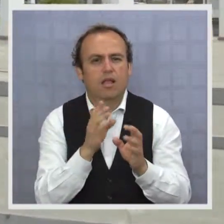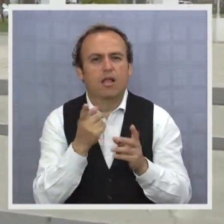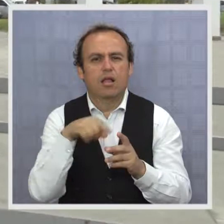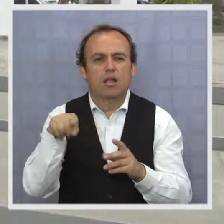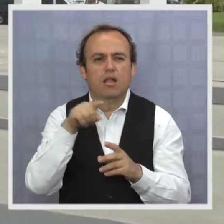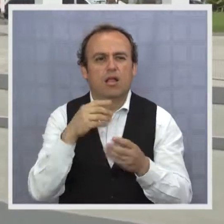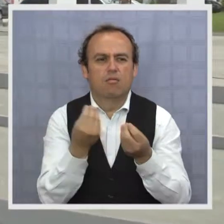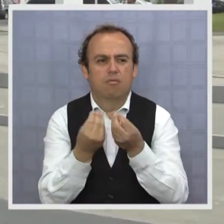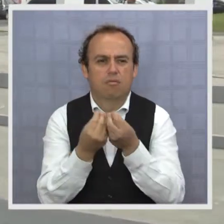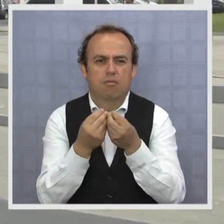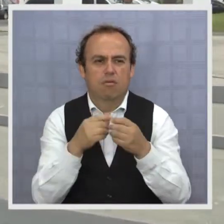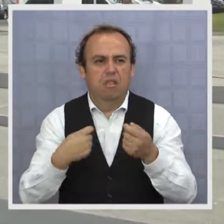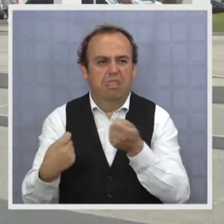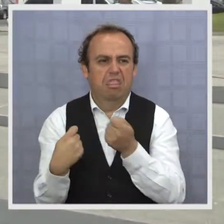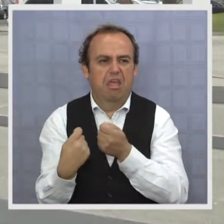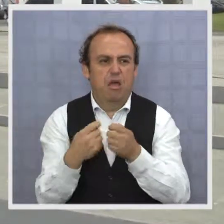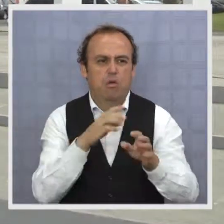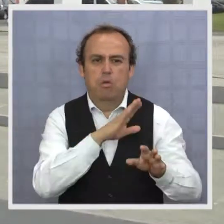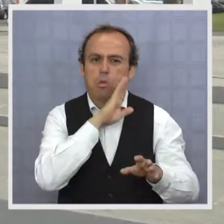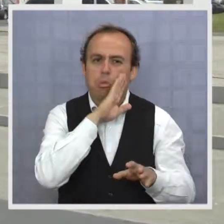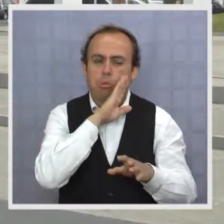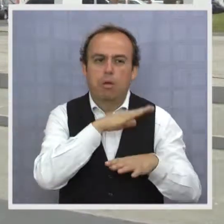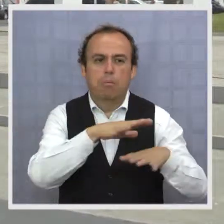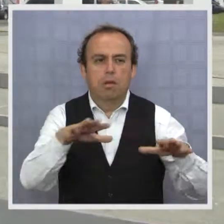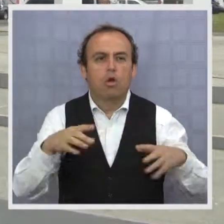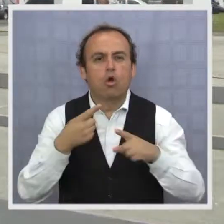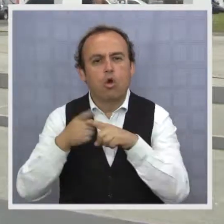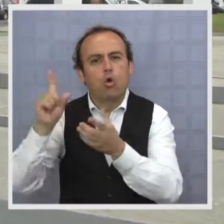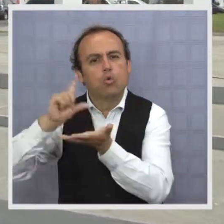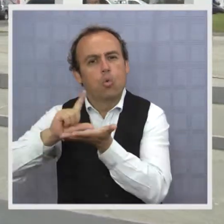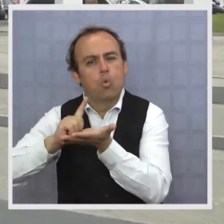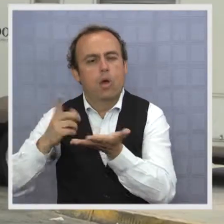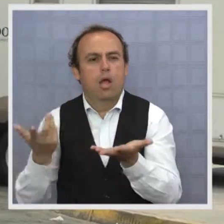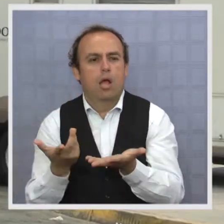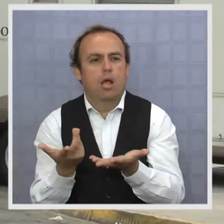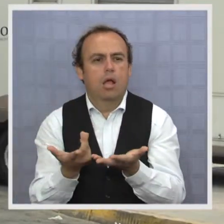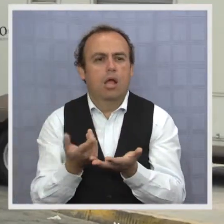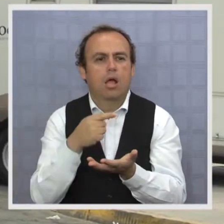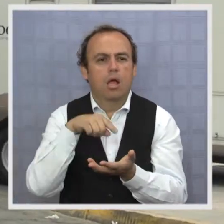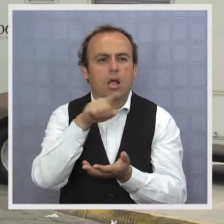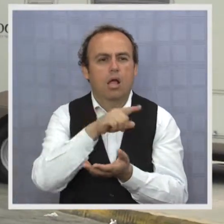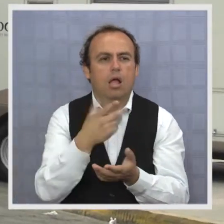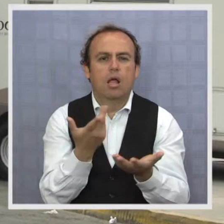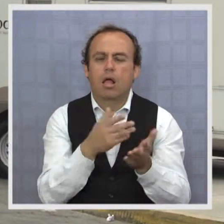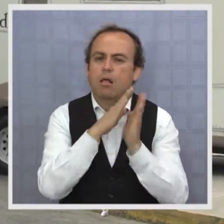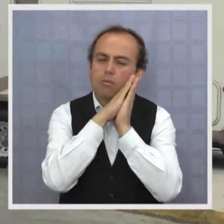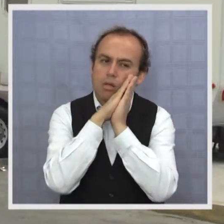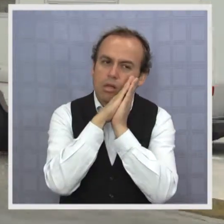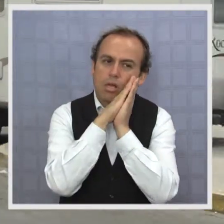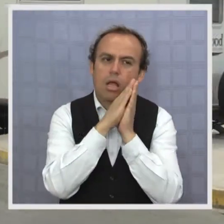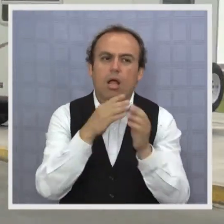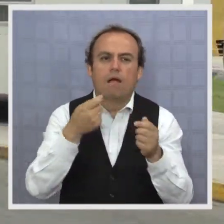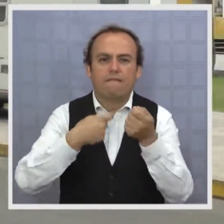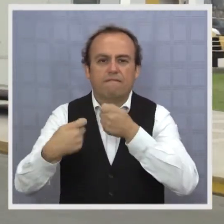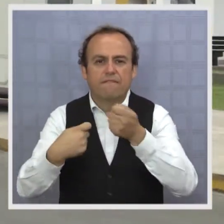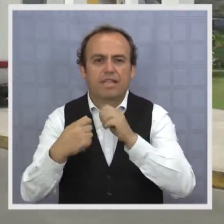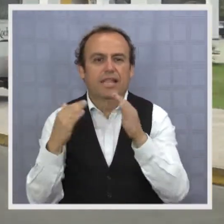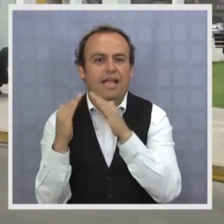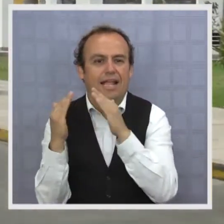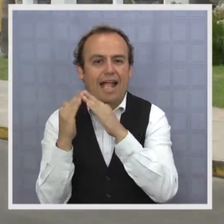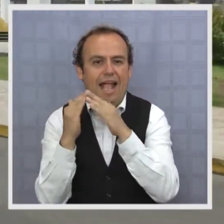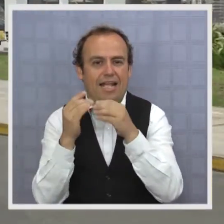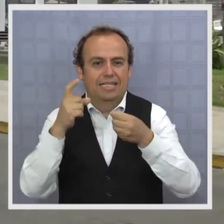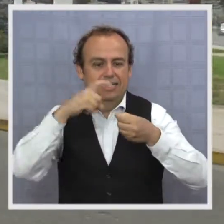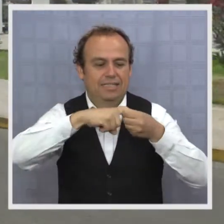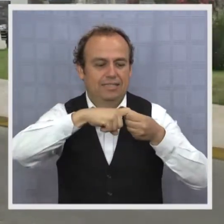que tiene acá este negocio, sino que podría haber otro lugar para este negocio, para esta gente que se dedica a esta venta de las casas rodantes. Aunque